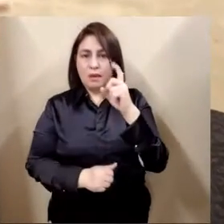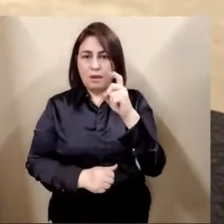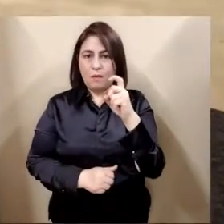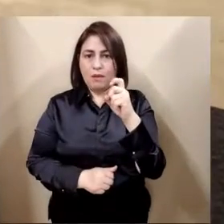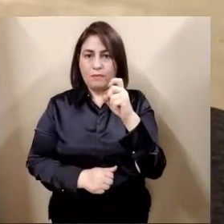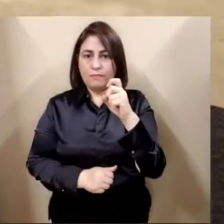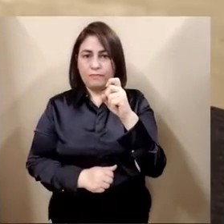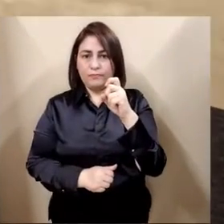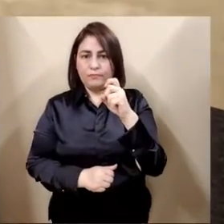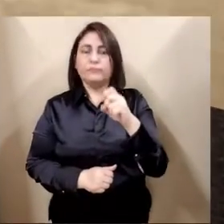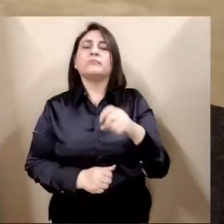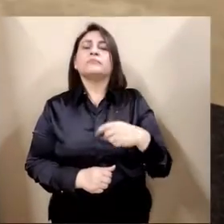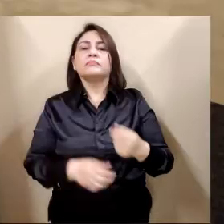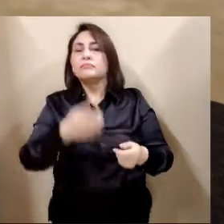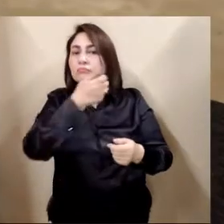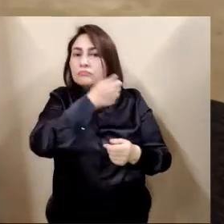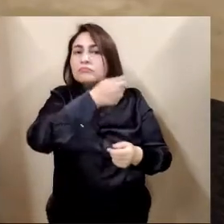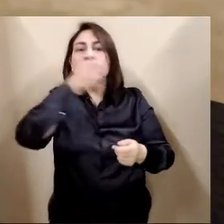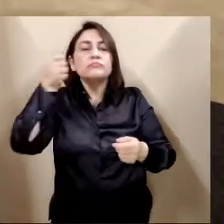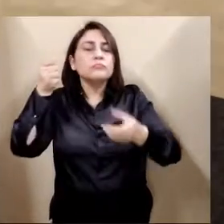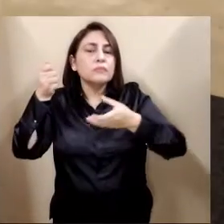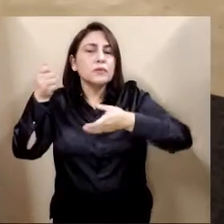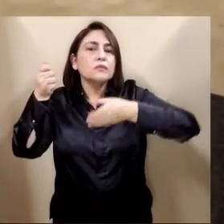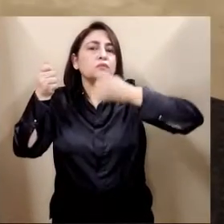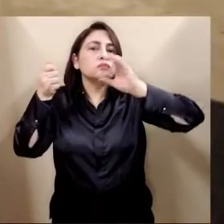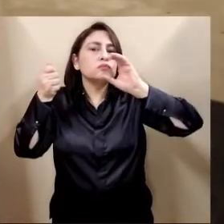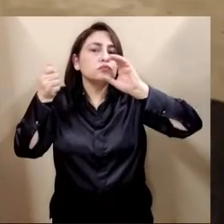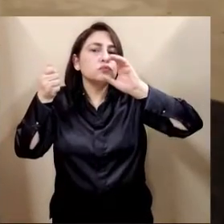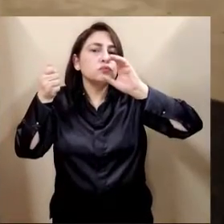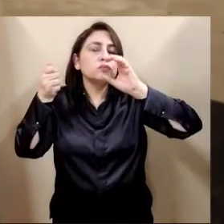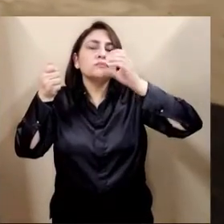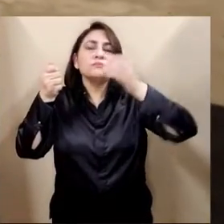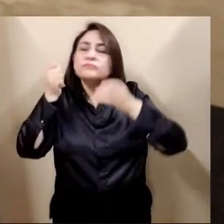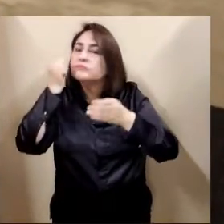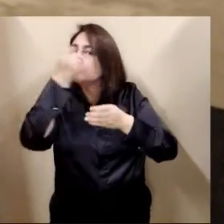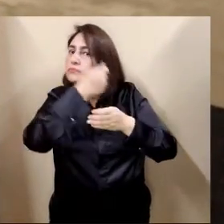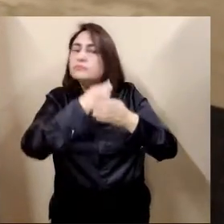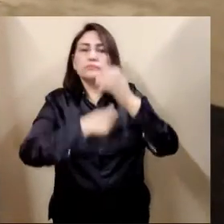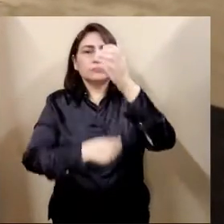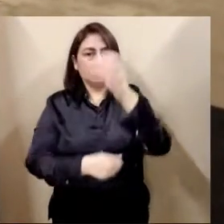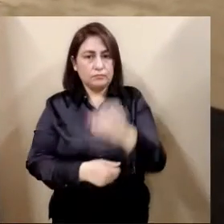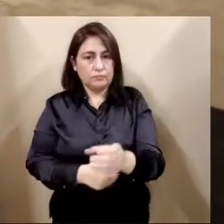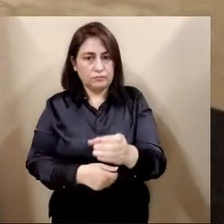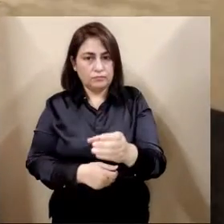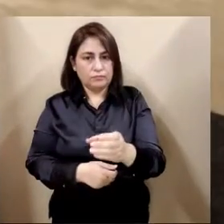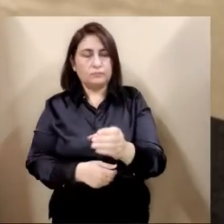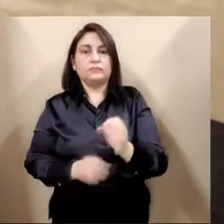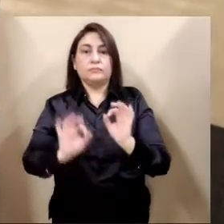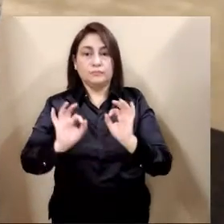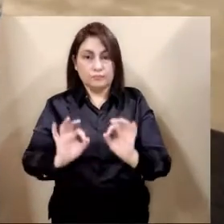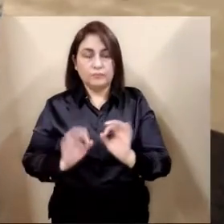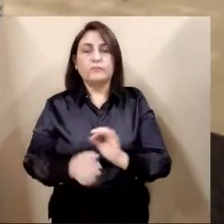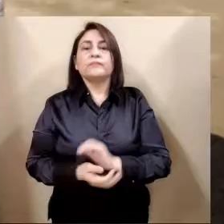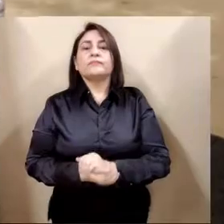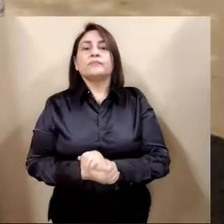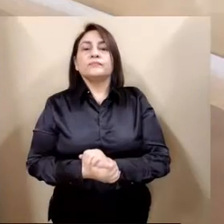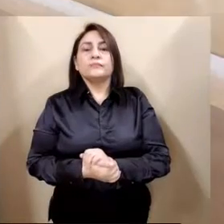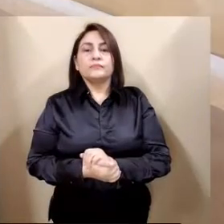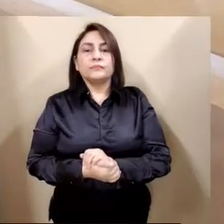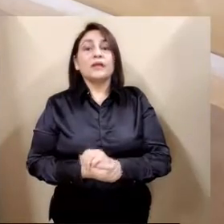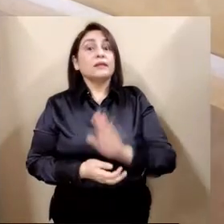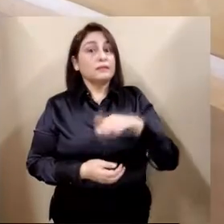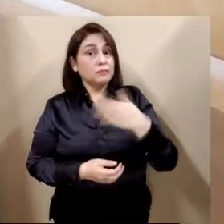una copa. Para el consumo, se sacan el tapabocas solo de un lado y luego de beber, se lo colocan nuevamente.